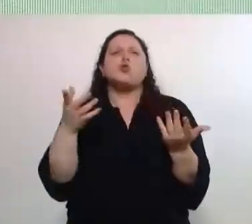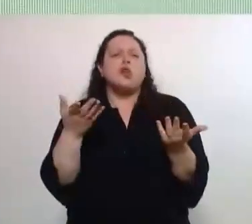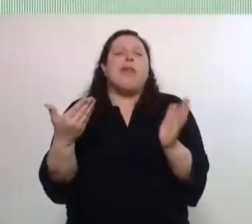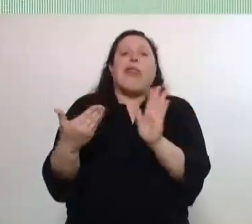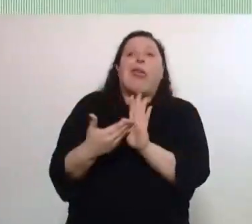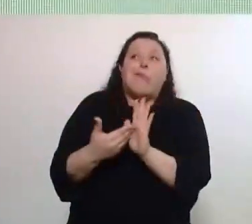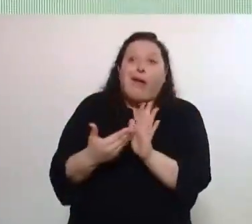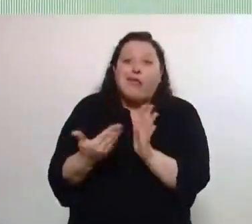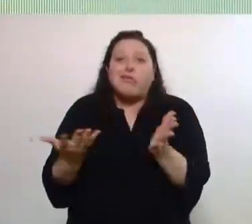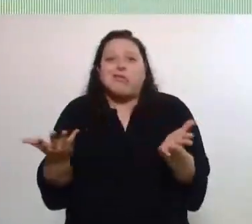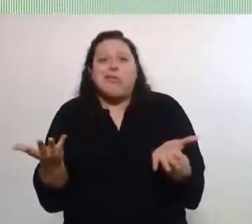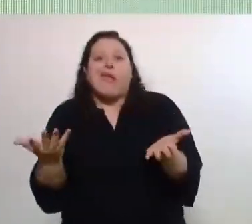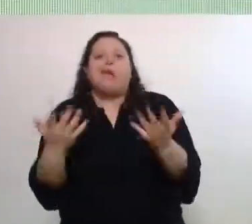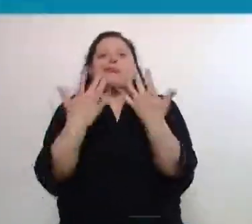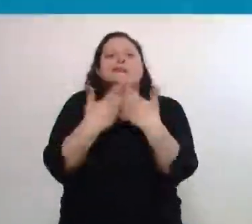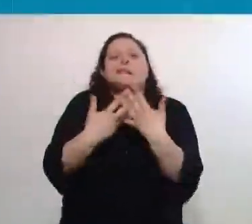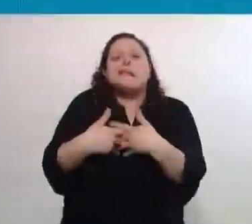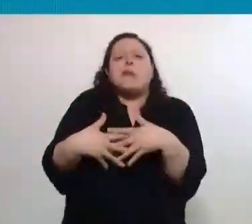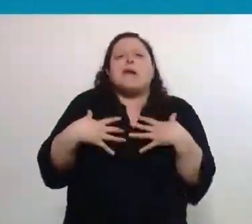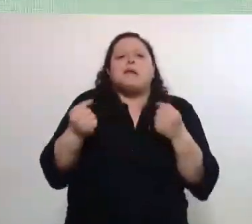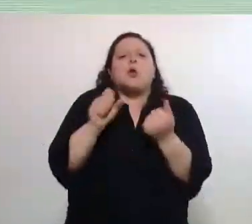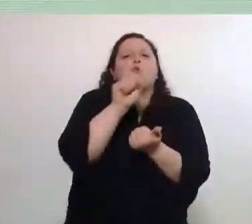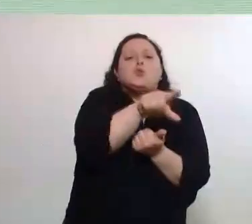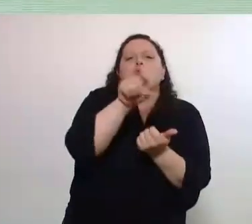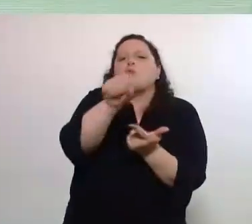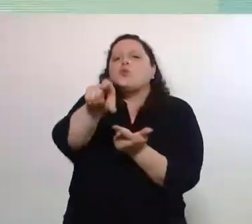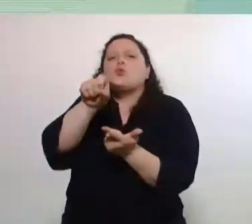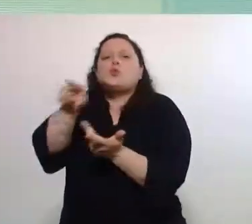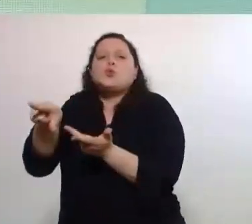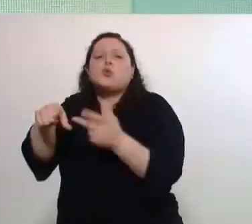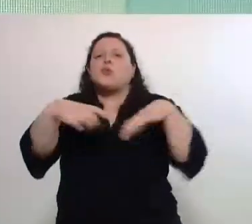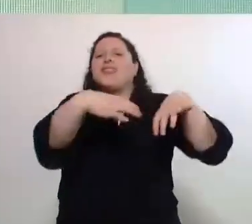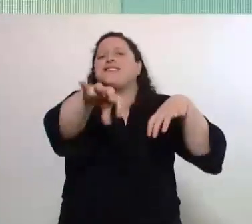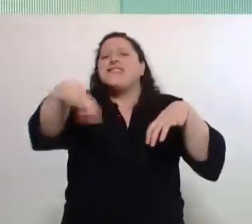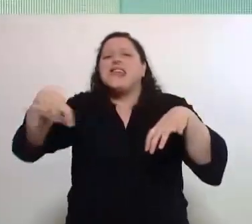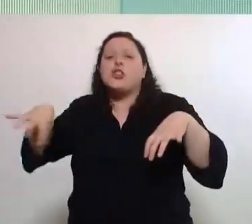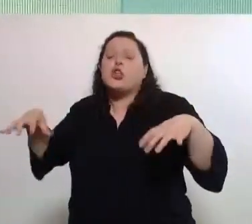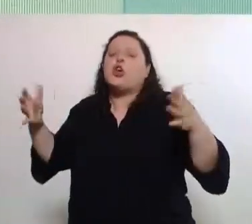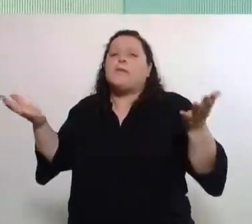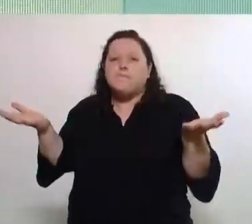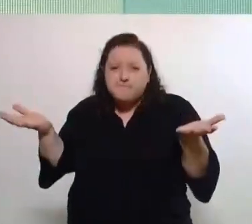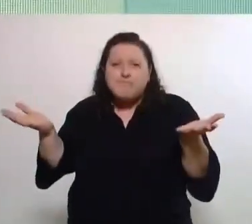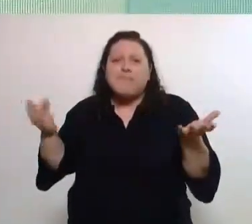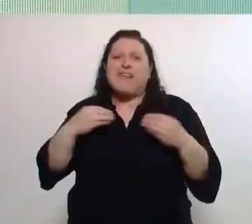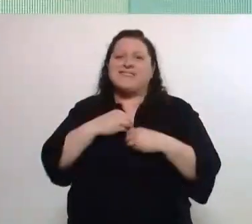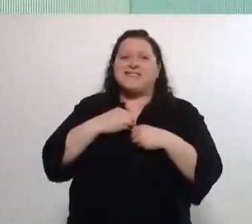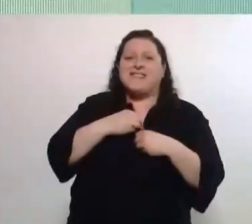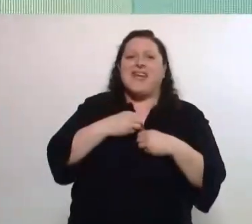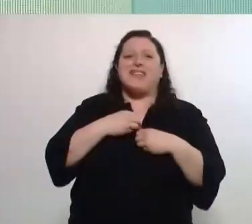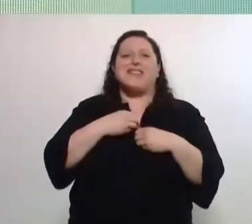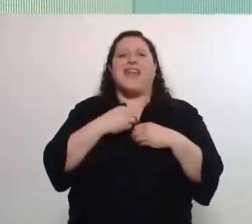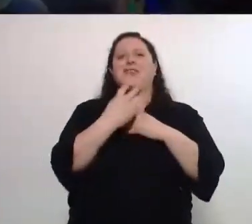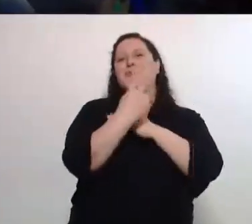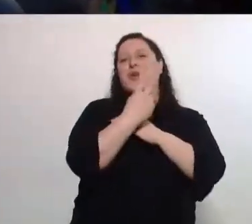es el sistema de salud en su distrito, se sienten más o menos